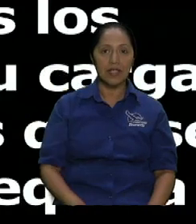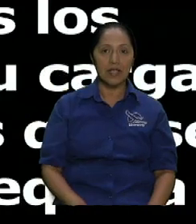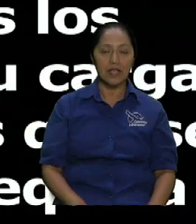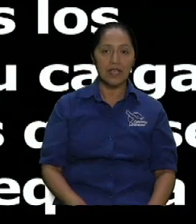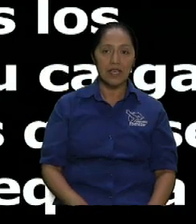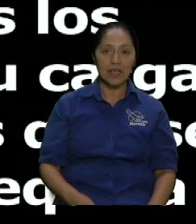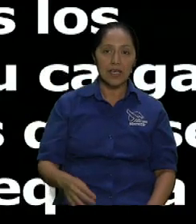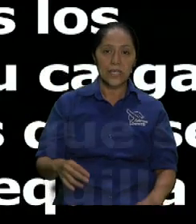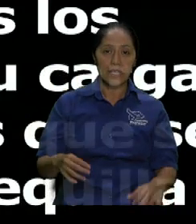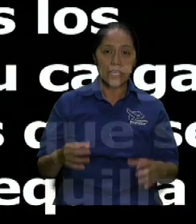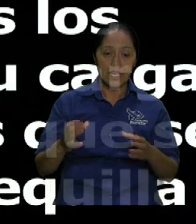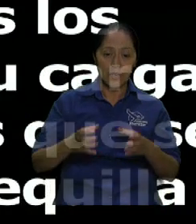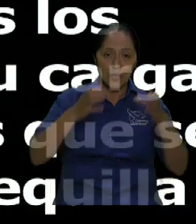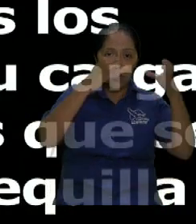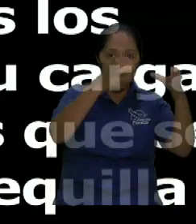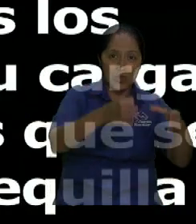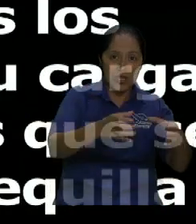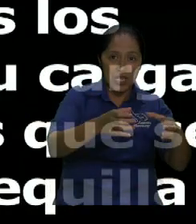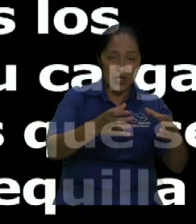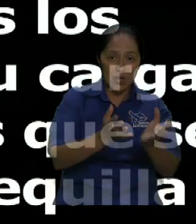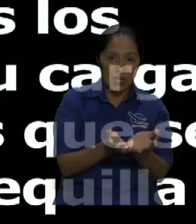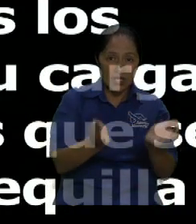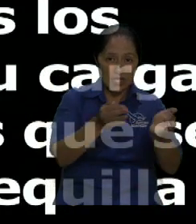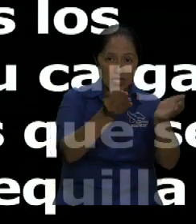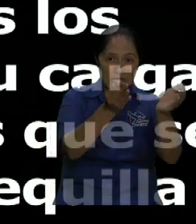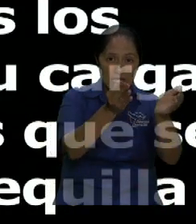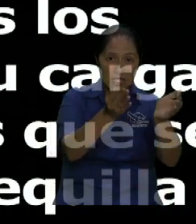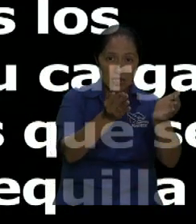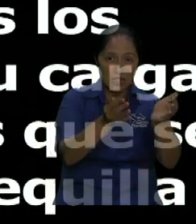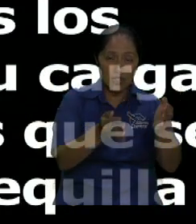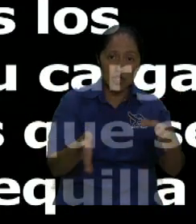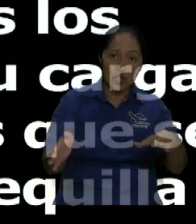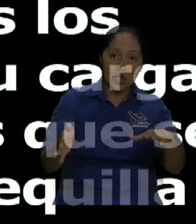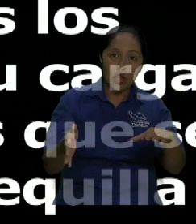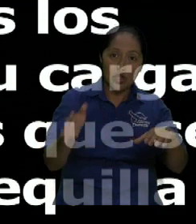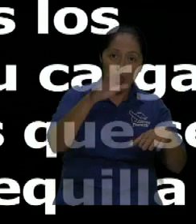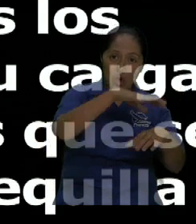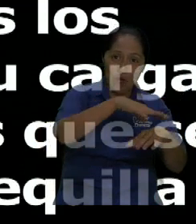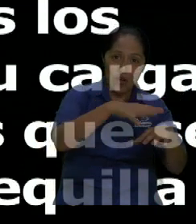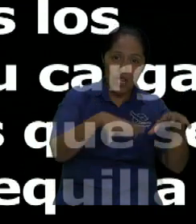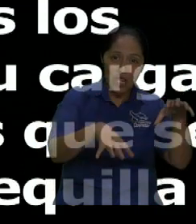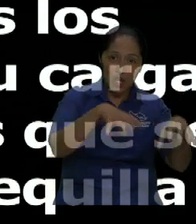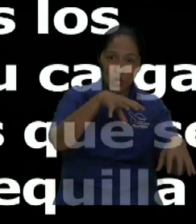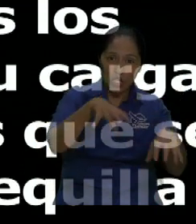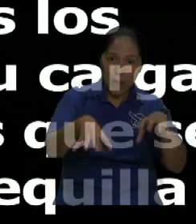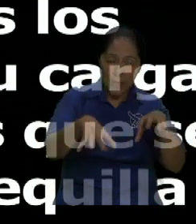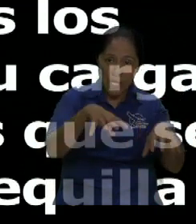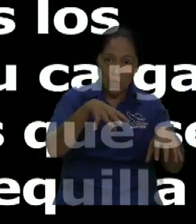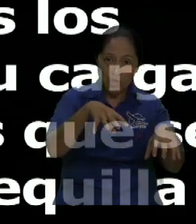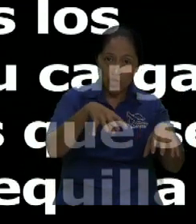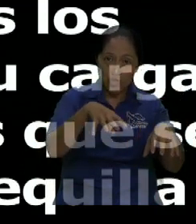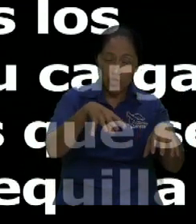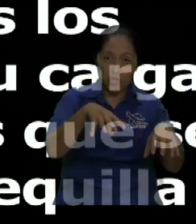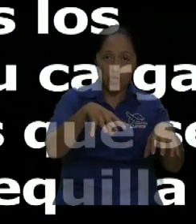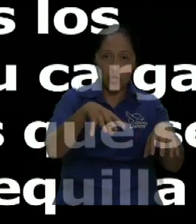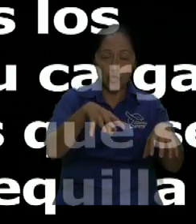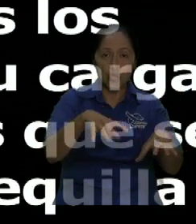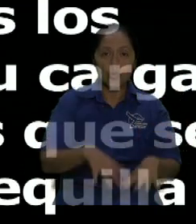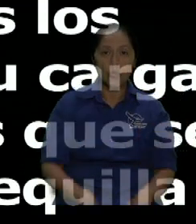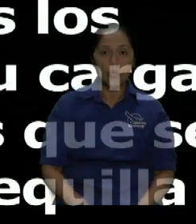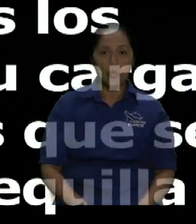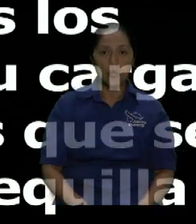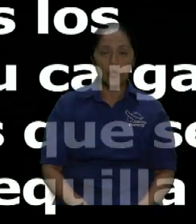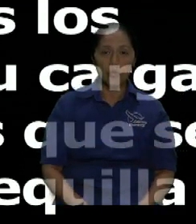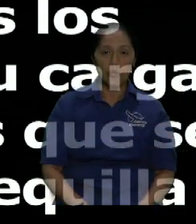entonces cuando los camellos caminaban en su en ese su andar rítmico que tienen acá